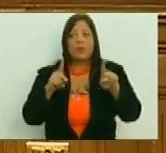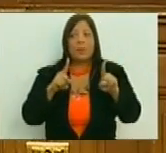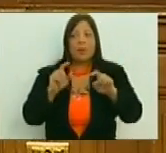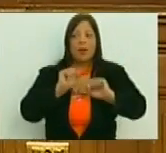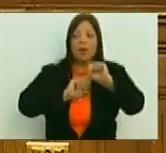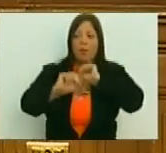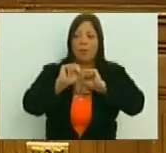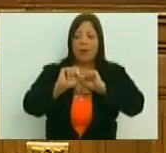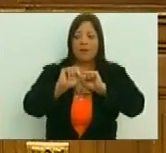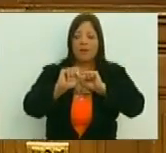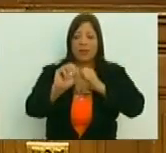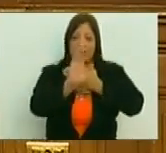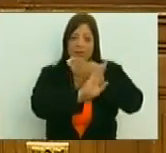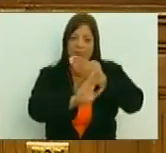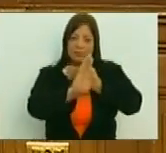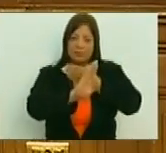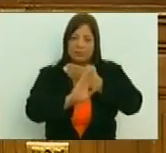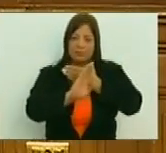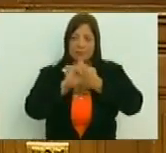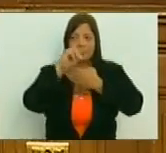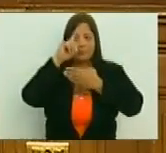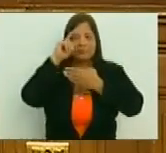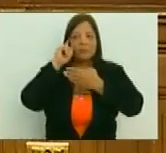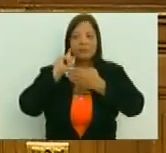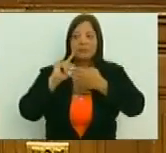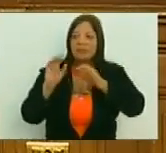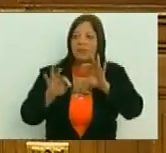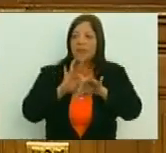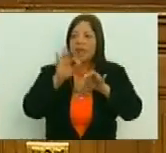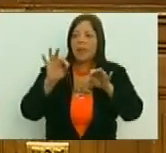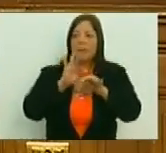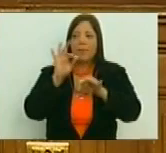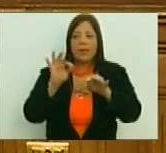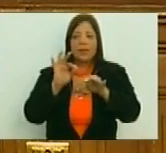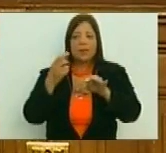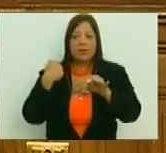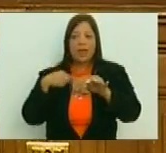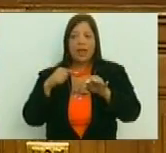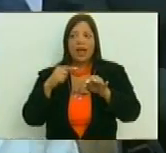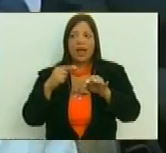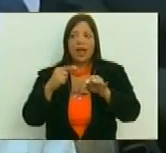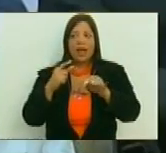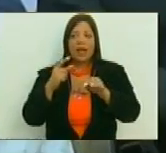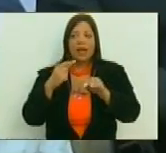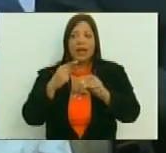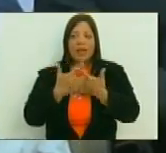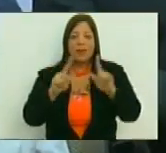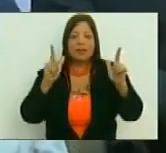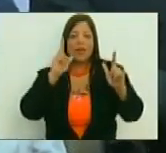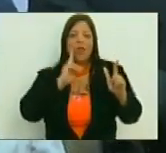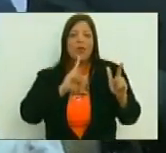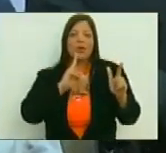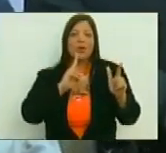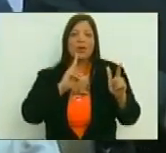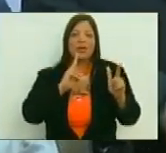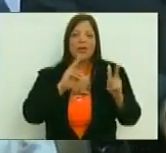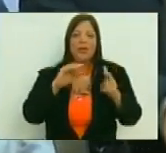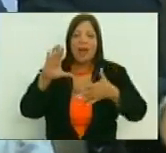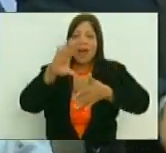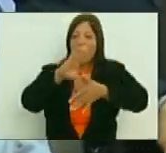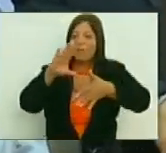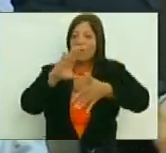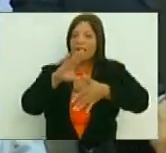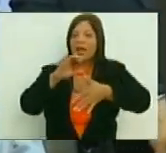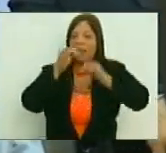a enfrentar con ese espíritu que tenía el maestro del libertador, el adalid del pensamiento americano, don